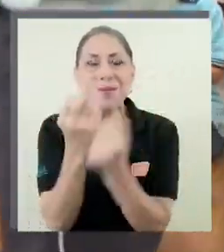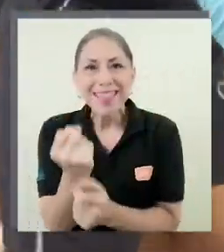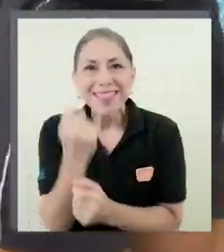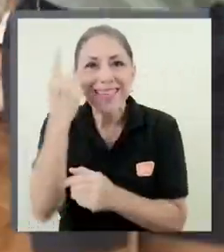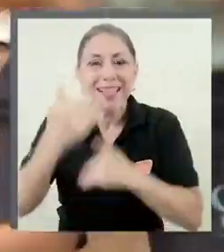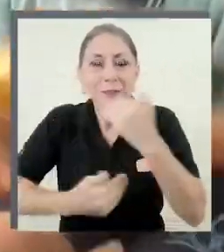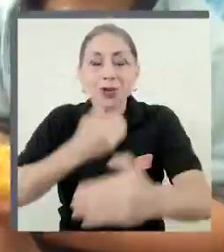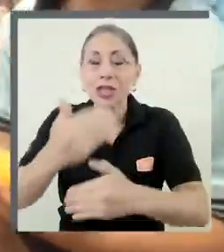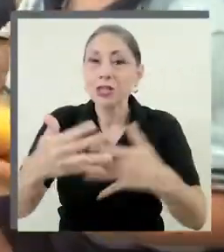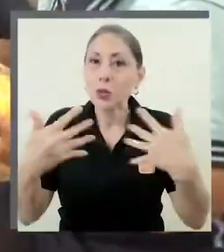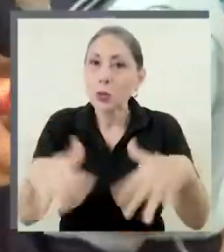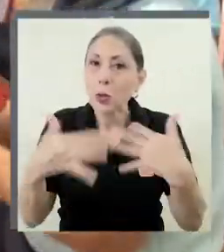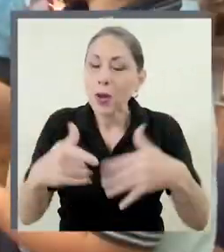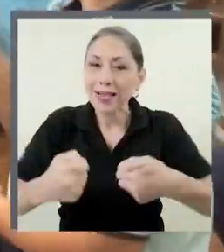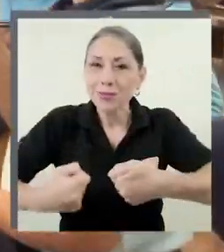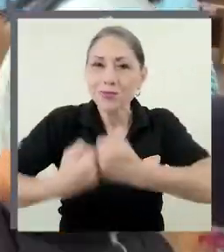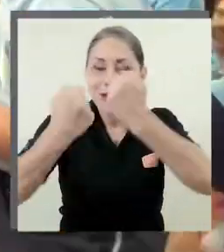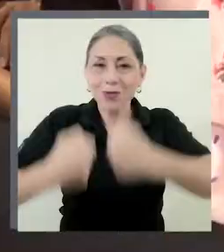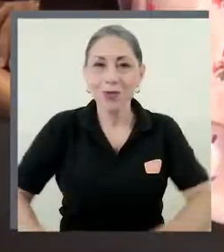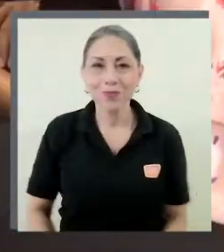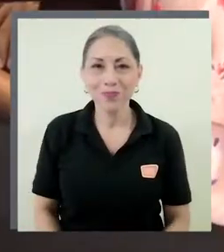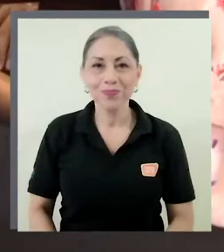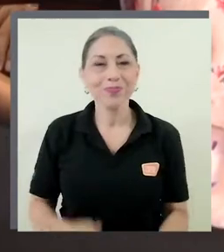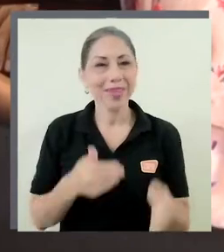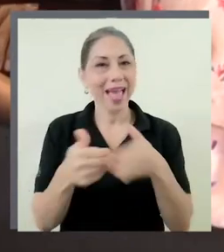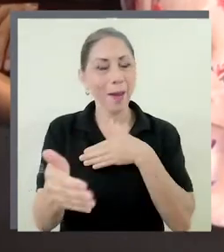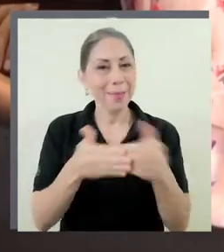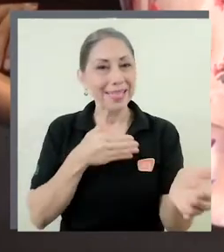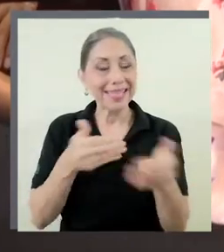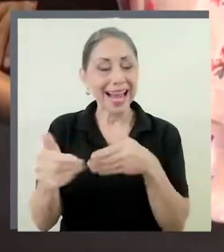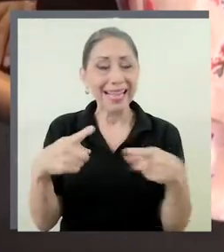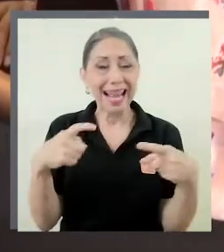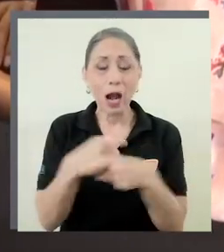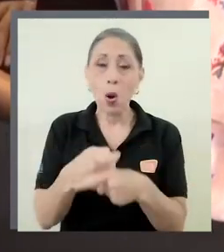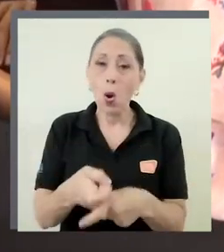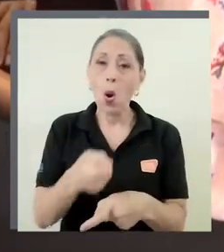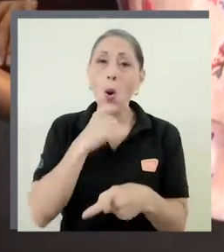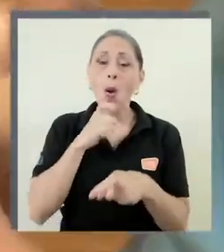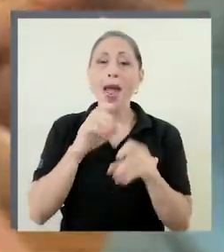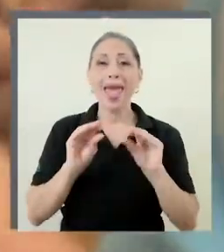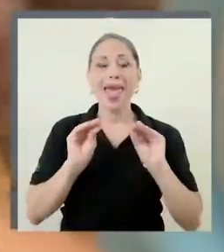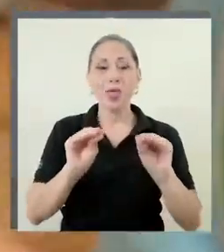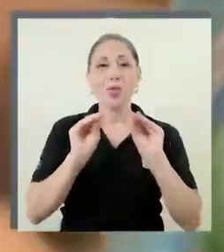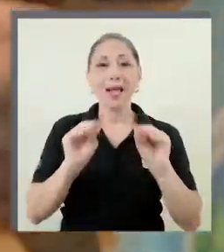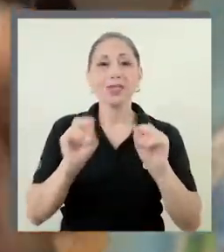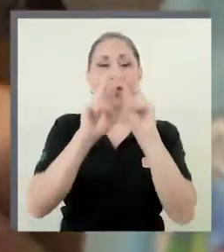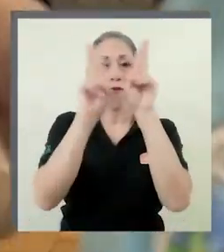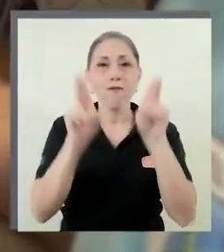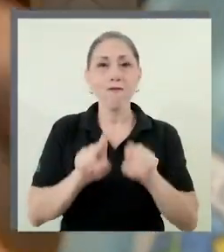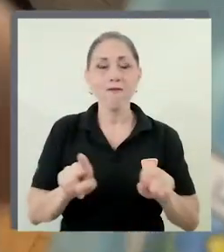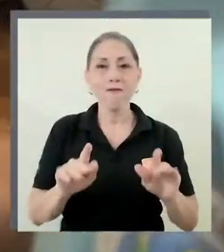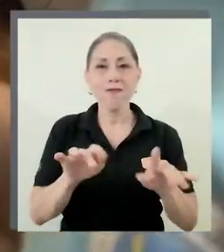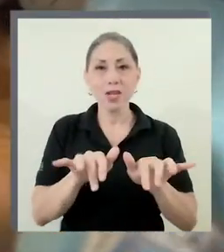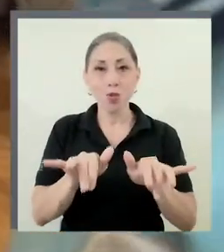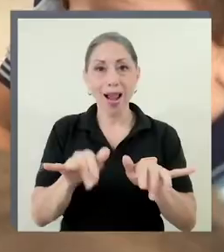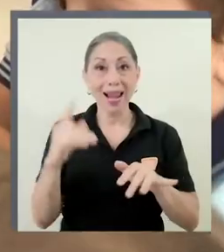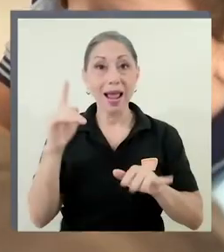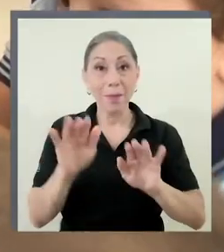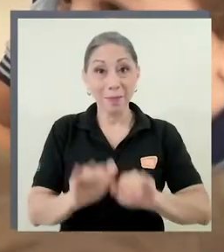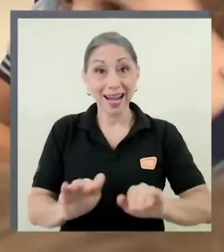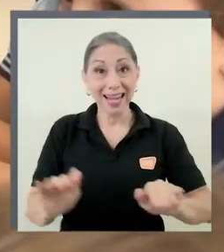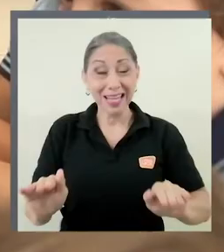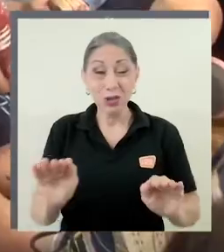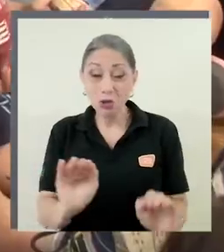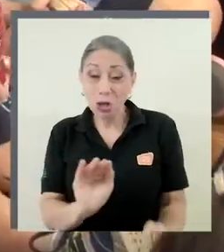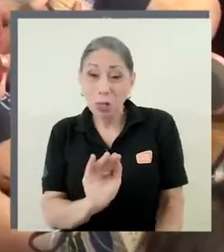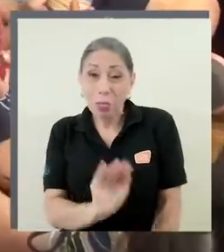sido uno de los grandes retos. A pesar de la complejidad de la educación virtual para niños tan pequeños, estas